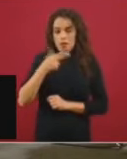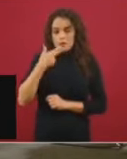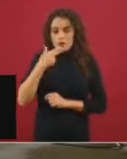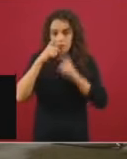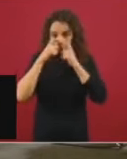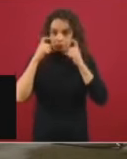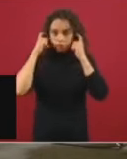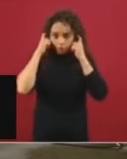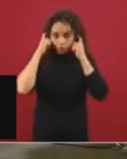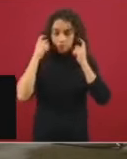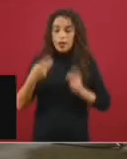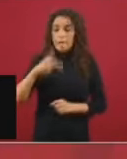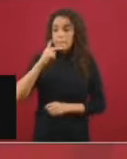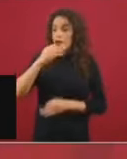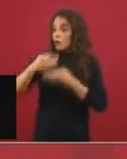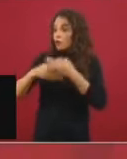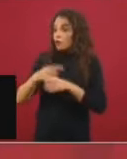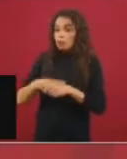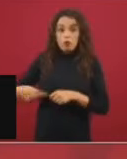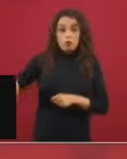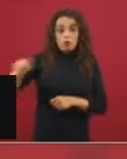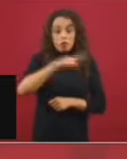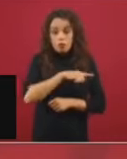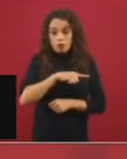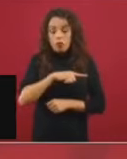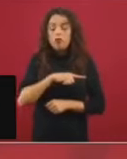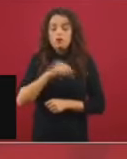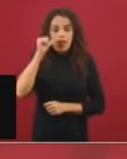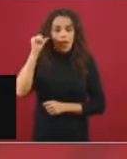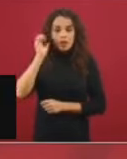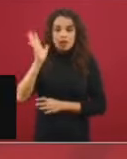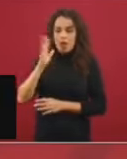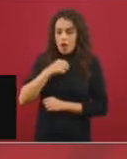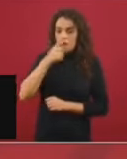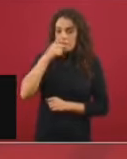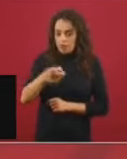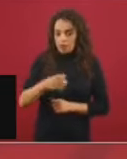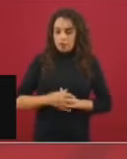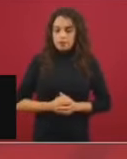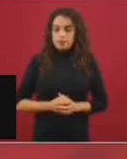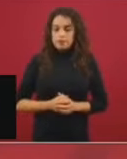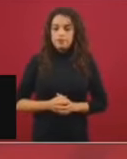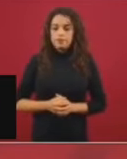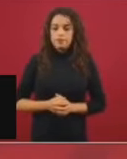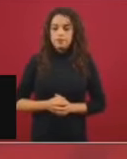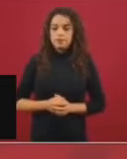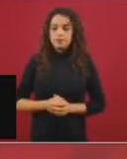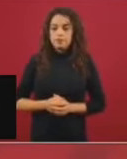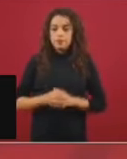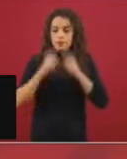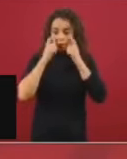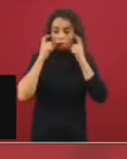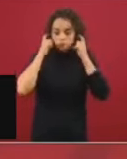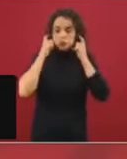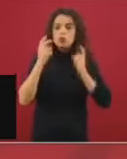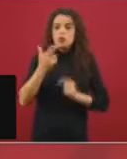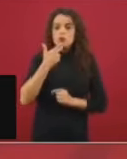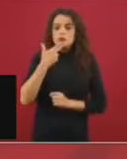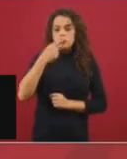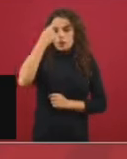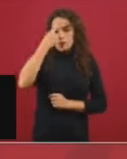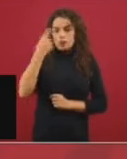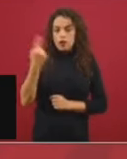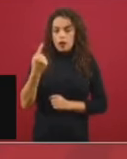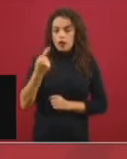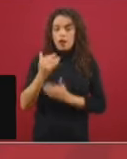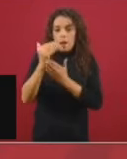decíamos ayer, es un aditamento útil para disminuir significativamente la